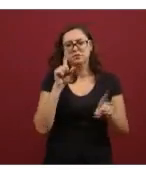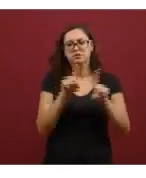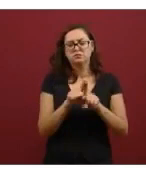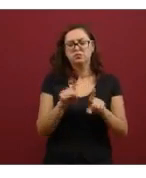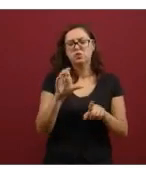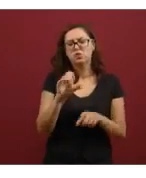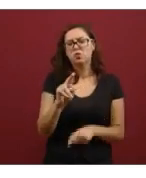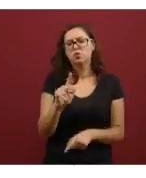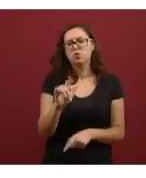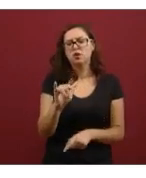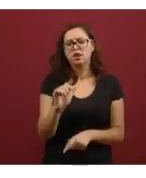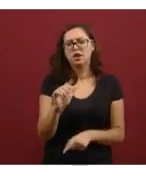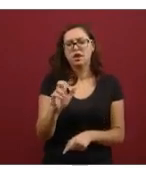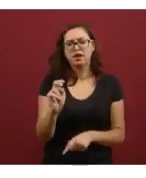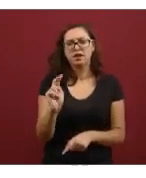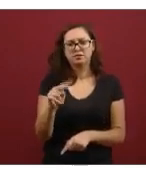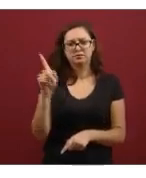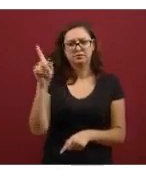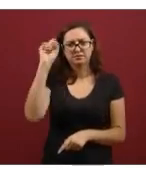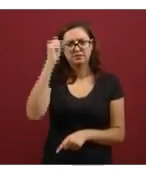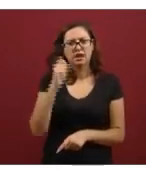¿Qué destaca de este primer bloque?